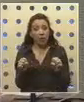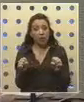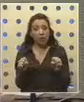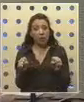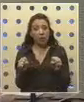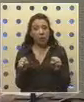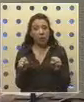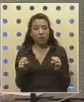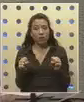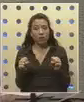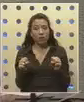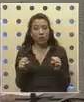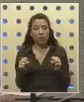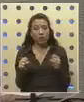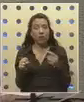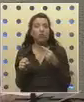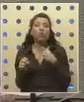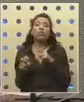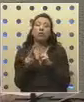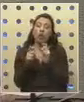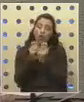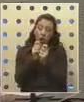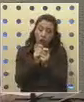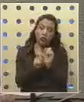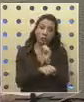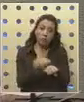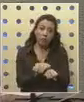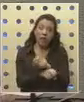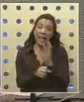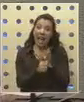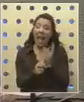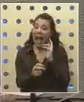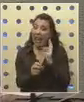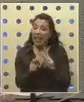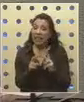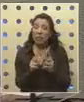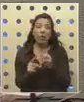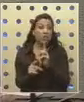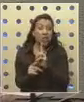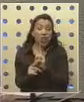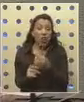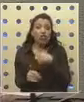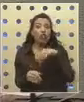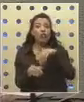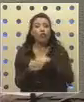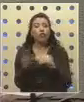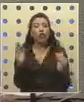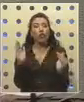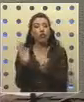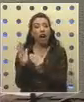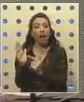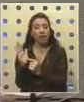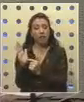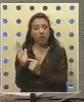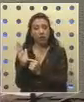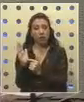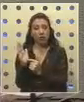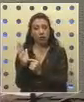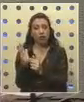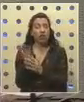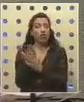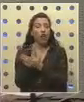supuesto no allanaremos a las correcciones que haya que hacer pero mientras eso no sea así yo voto a favor del